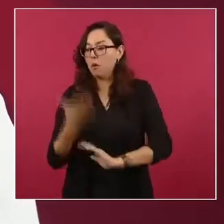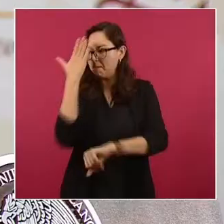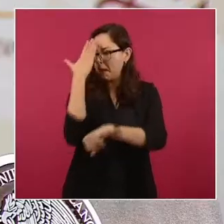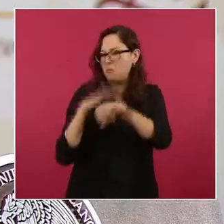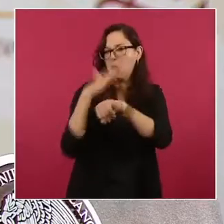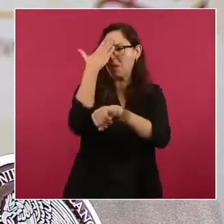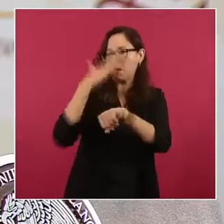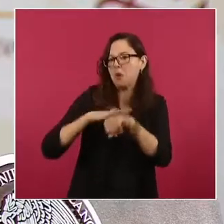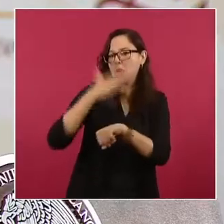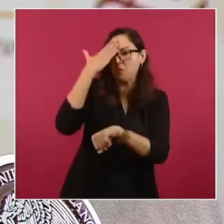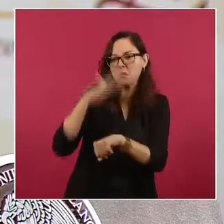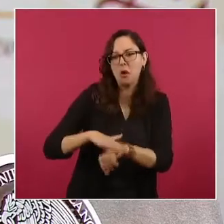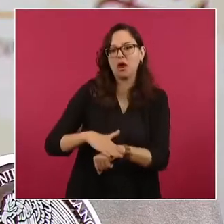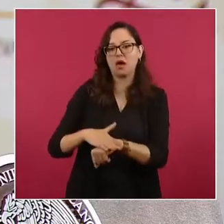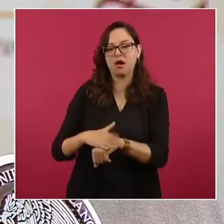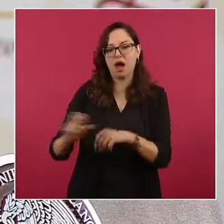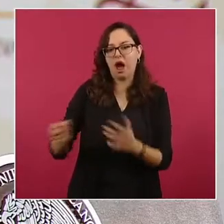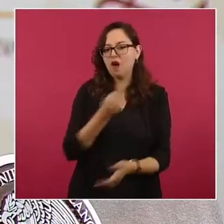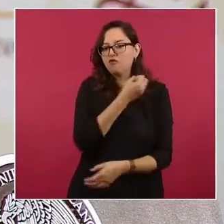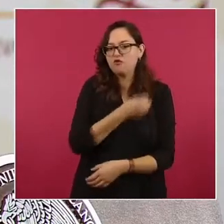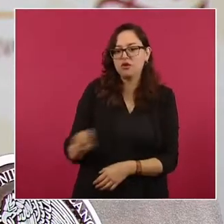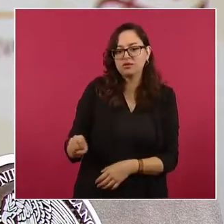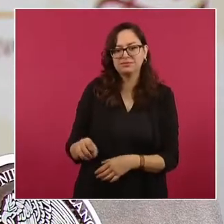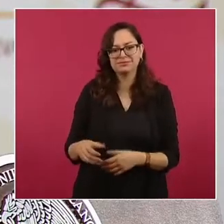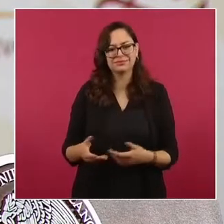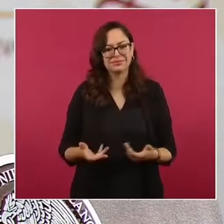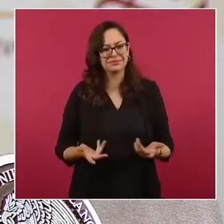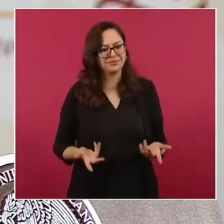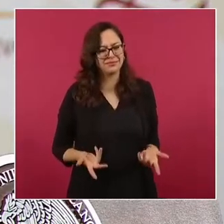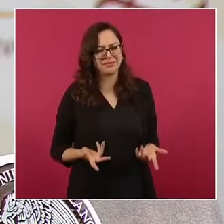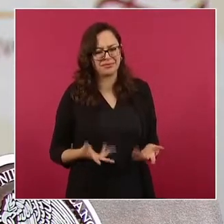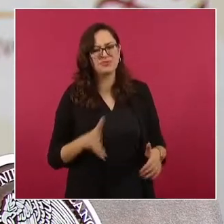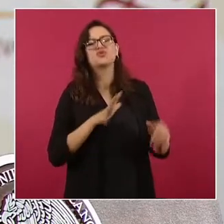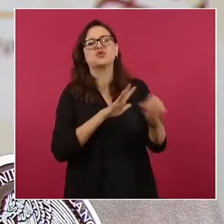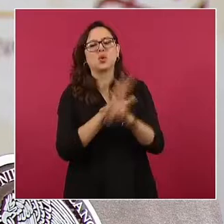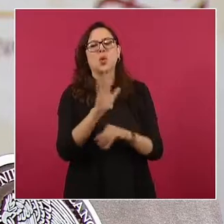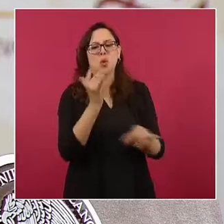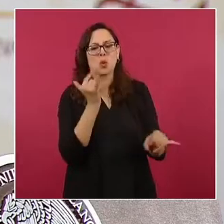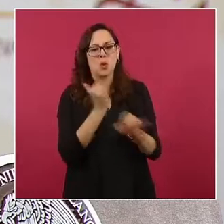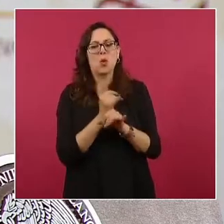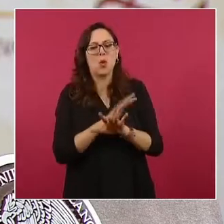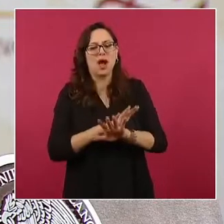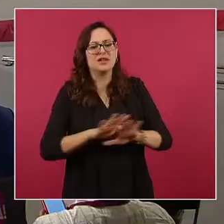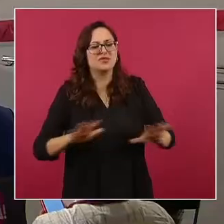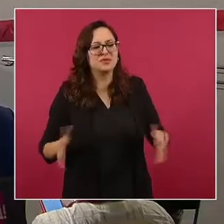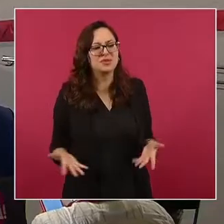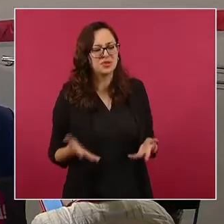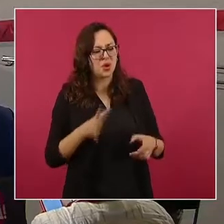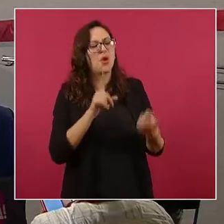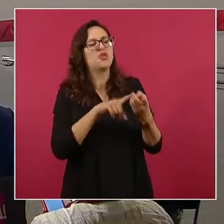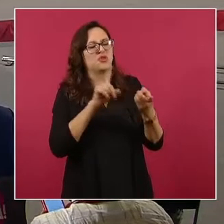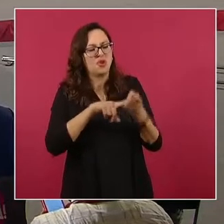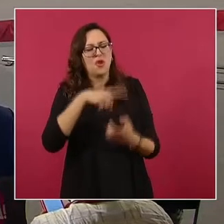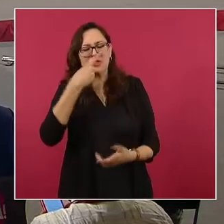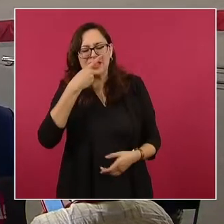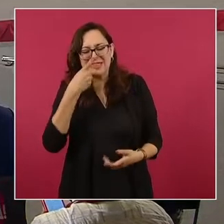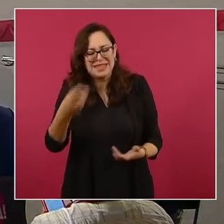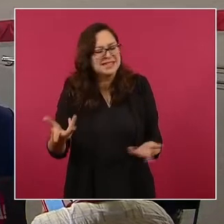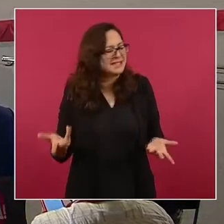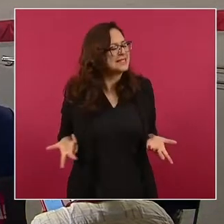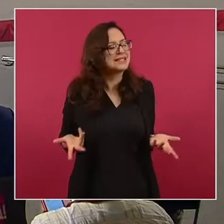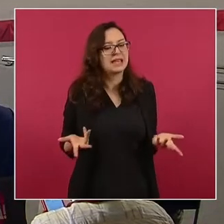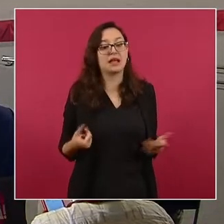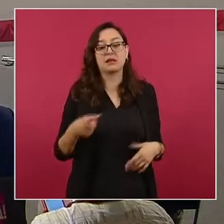borrador de un documento de trabajo que se utilizó para la discusión en las asambleas magisteriales y diálogos